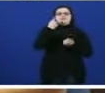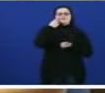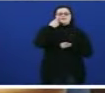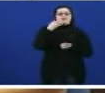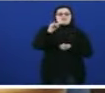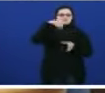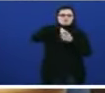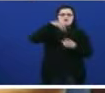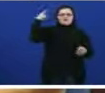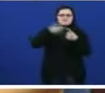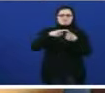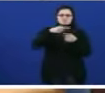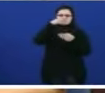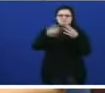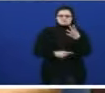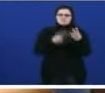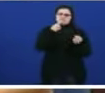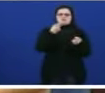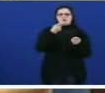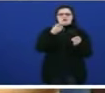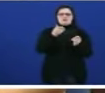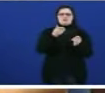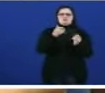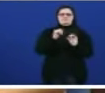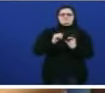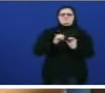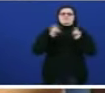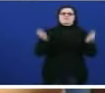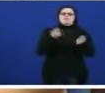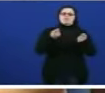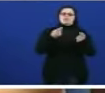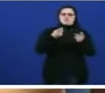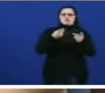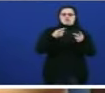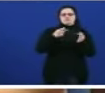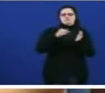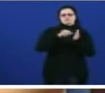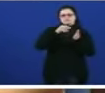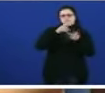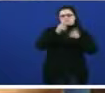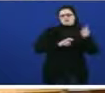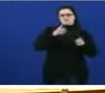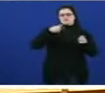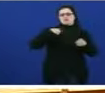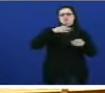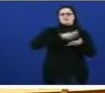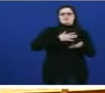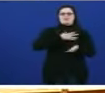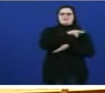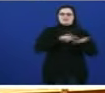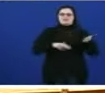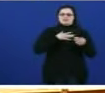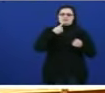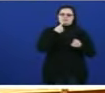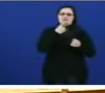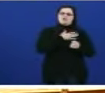objetivos. Un deles din que é o impulso demográfico de Galiza. Ben, vostede comprometese, comprometense en este plan, a ampliar a rede de